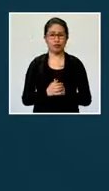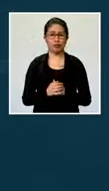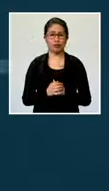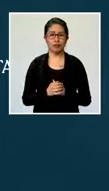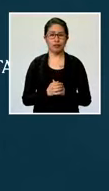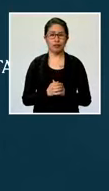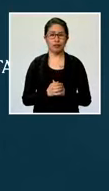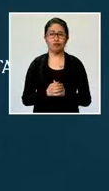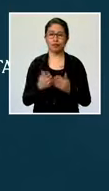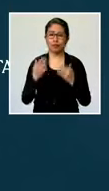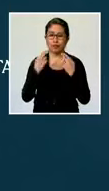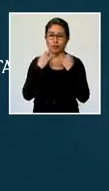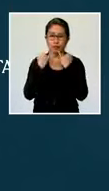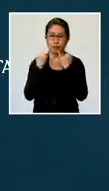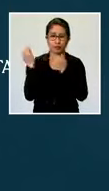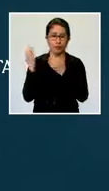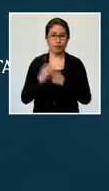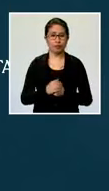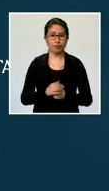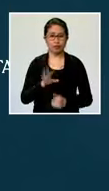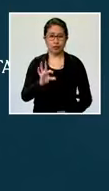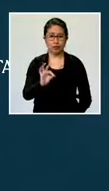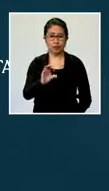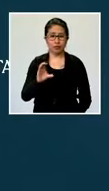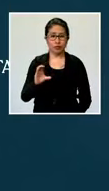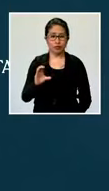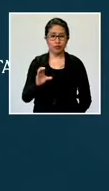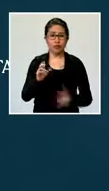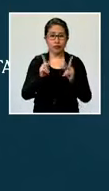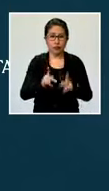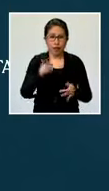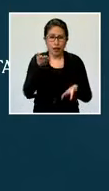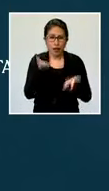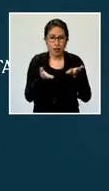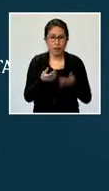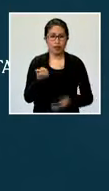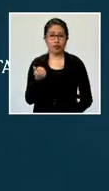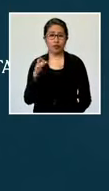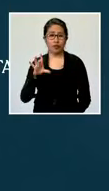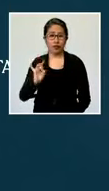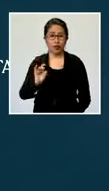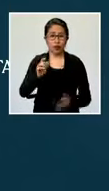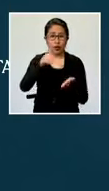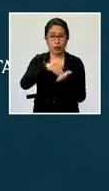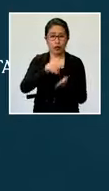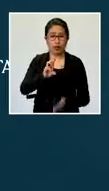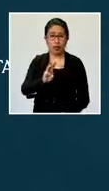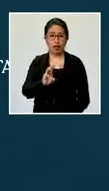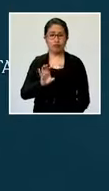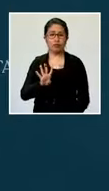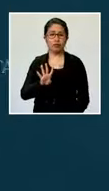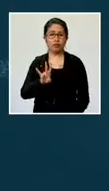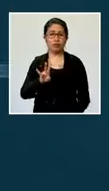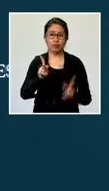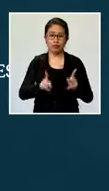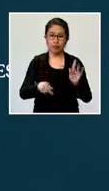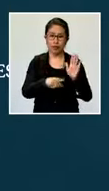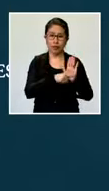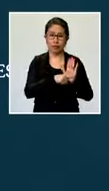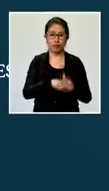Datos acumulados, 900 sospechosos, 18.647 descartados,